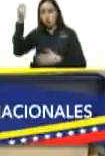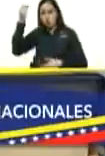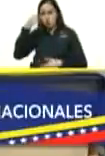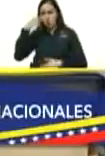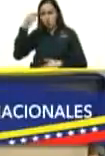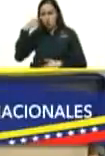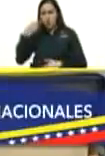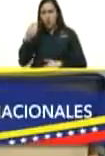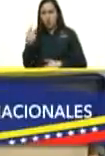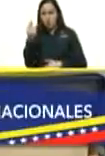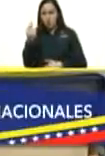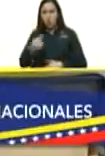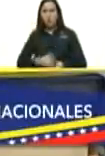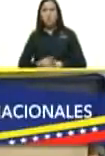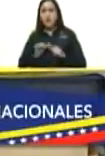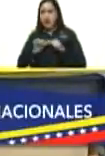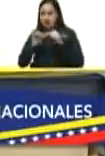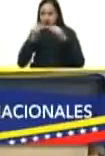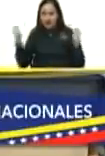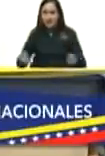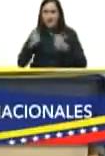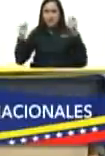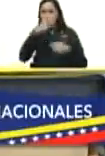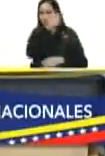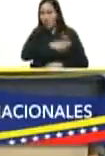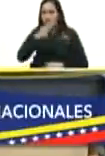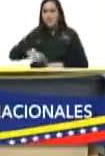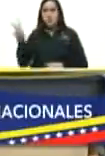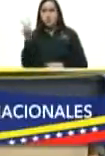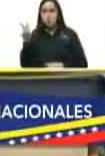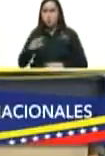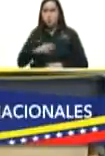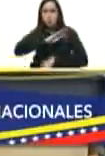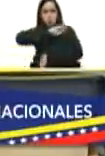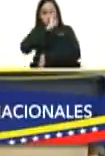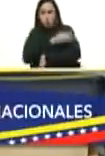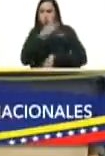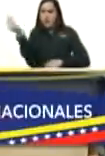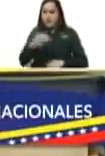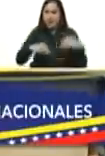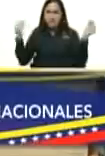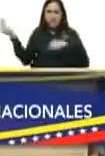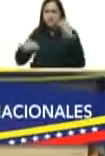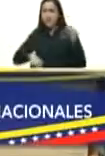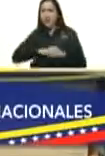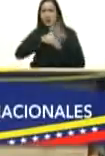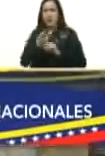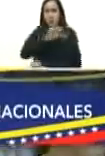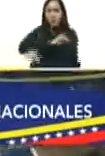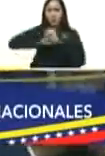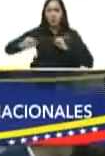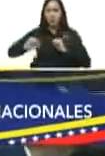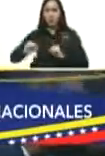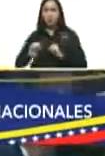esa pastilla para seguir salvando y reforzar los tratamientos contra el coronavirus en Venezuela